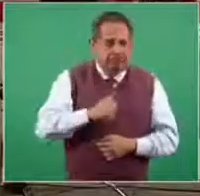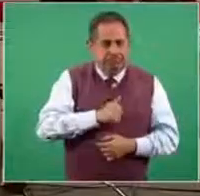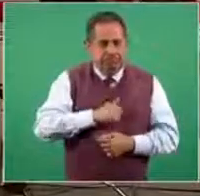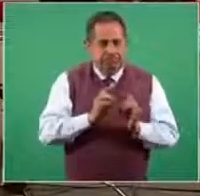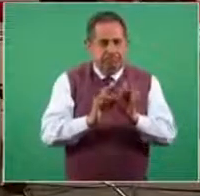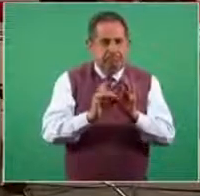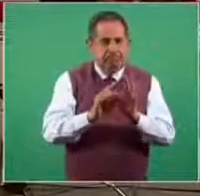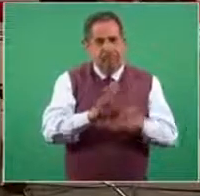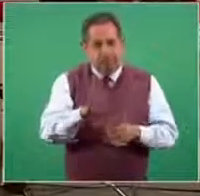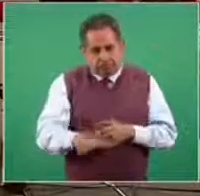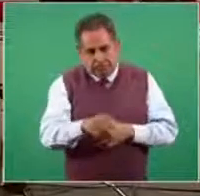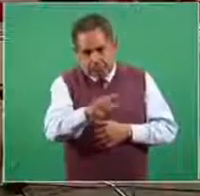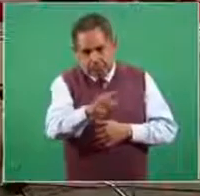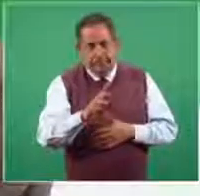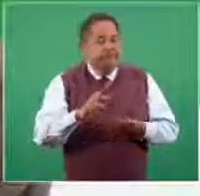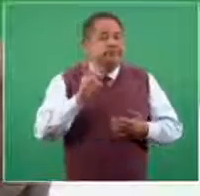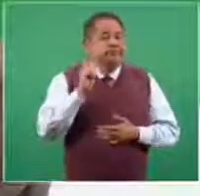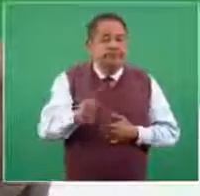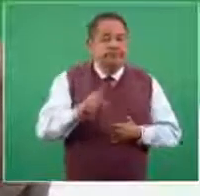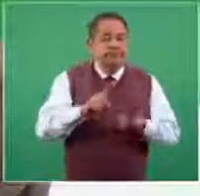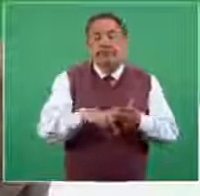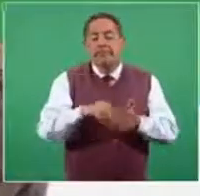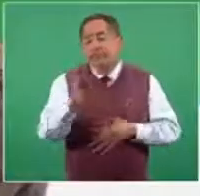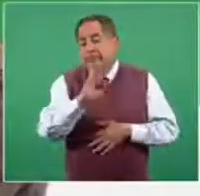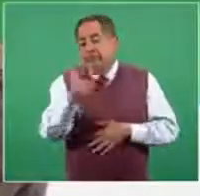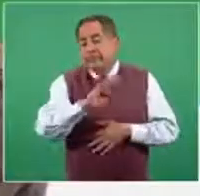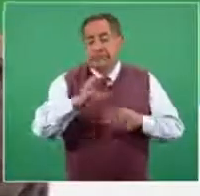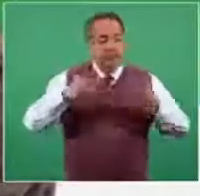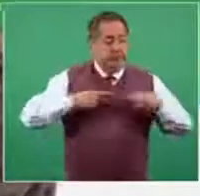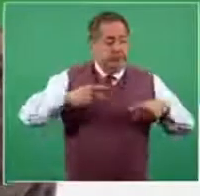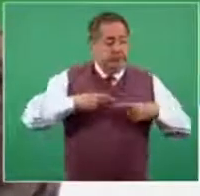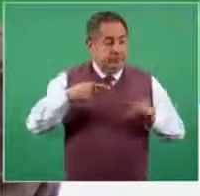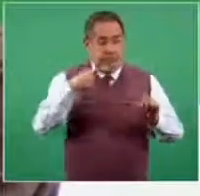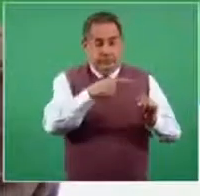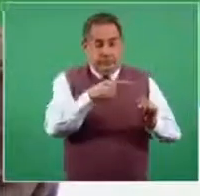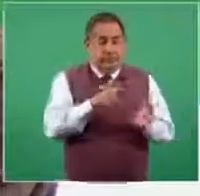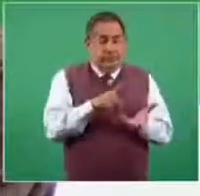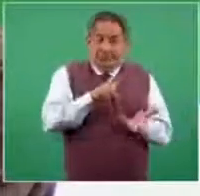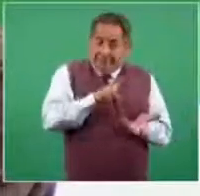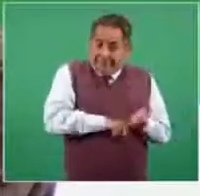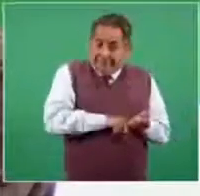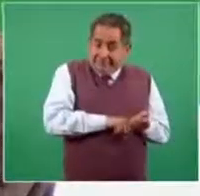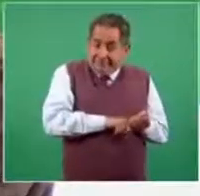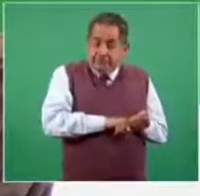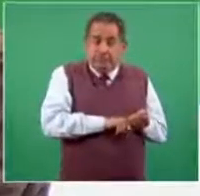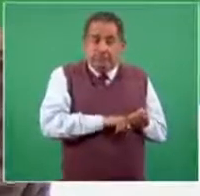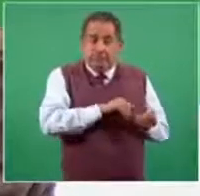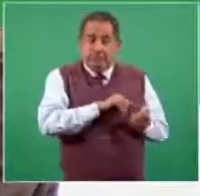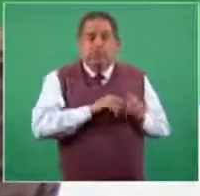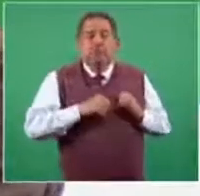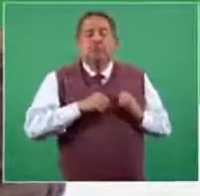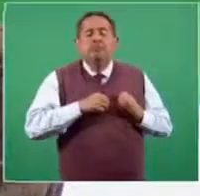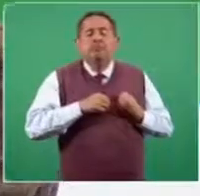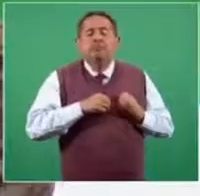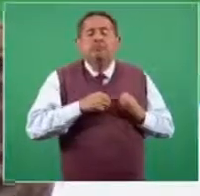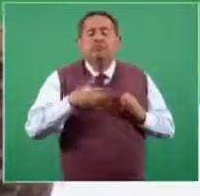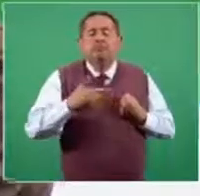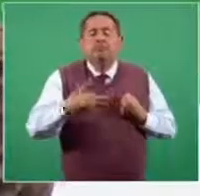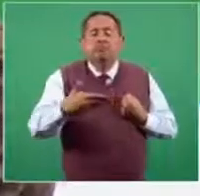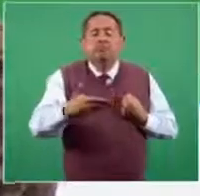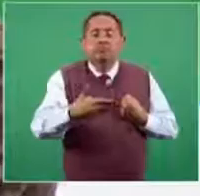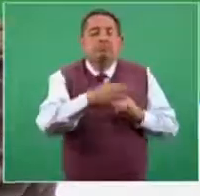con un desenlace fatal, probablemente la persona siguió desarrollando la enfermedad, siguió desarrollando las